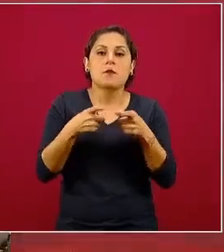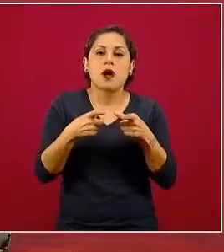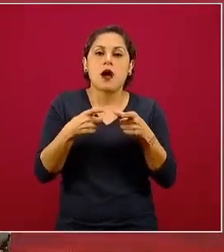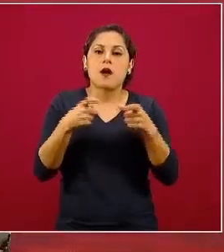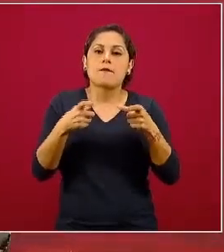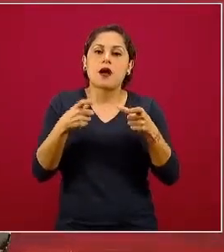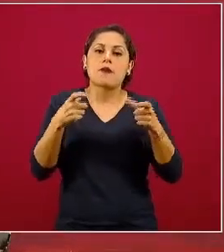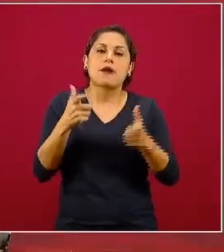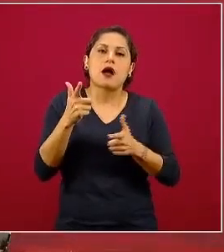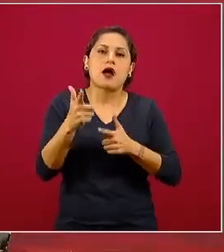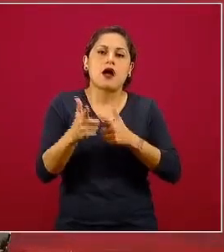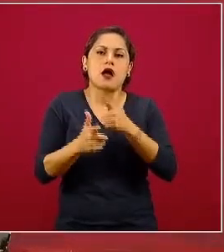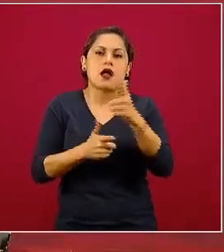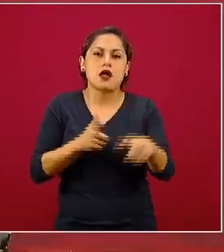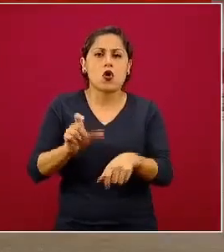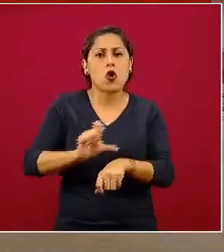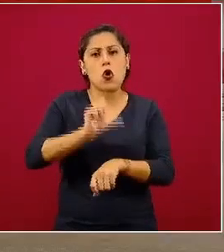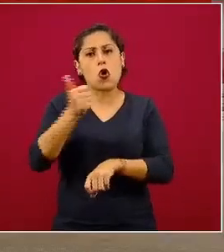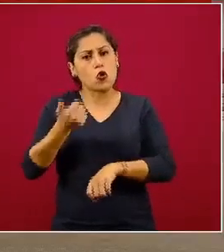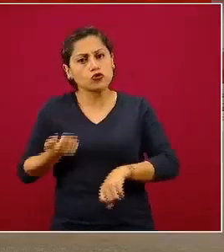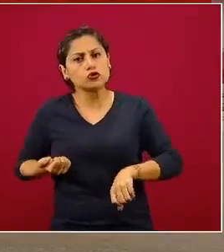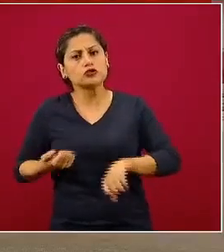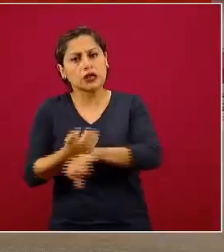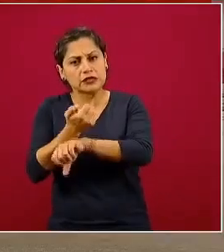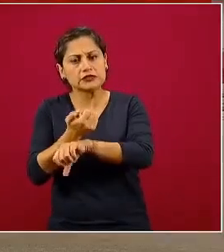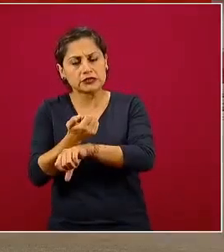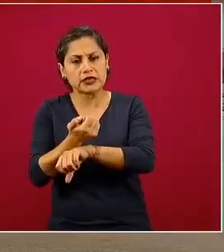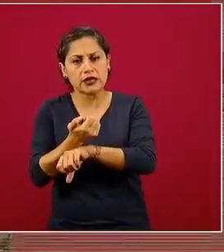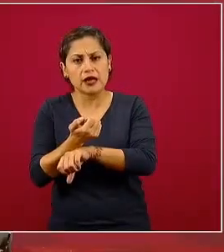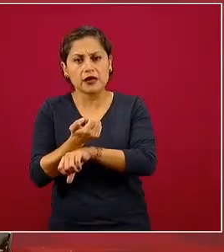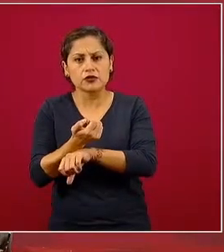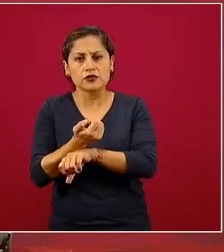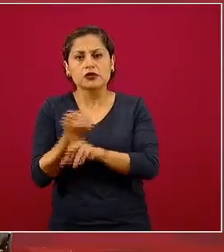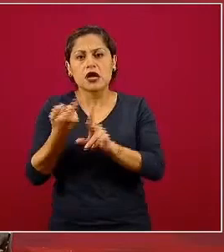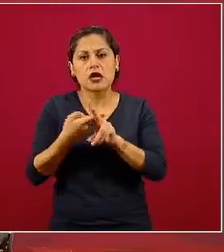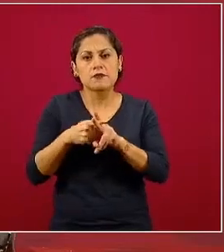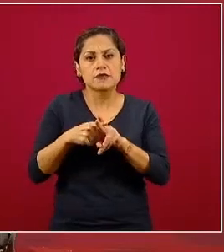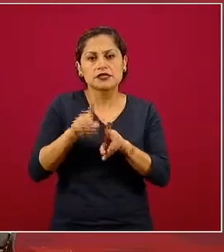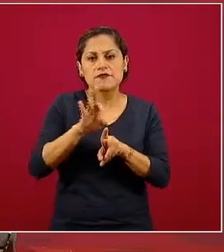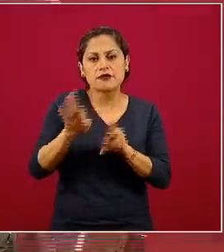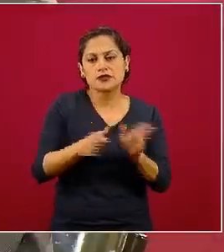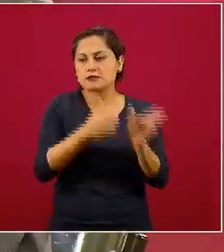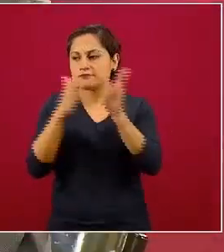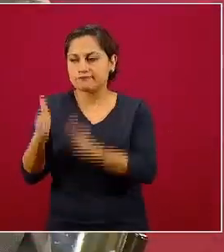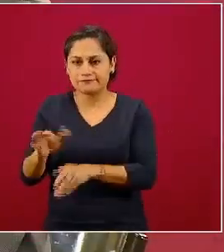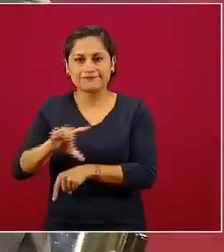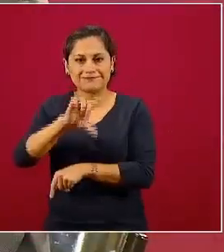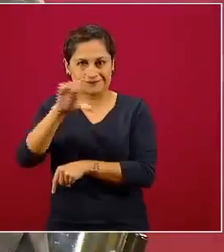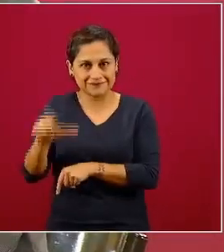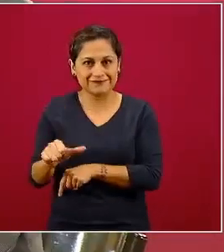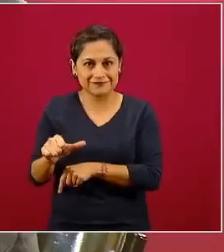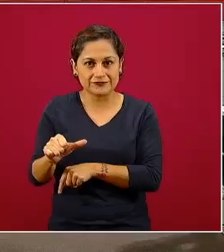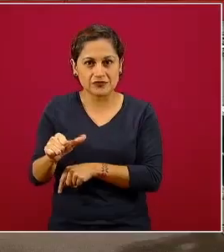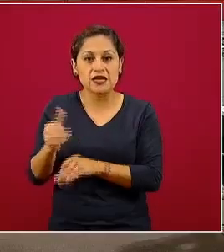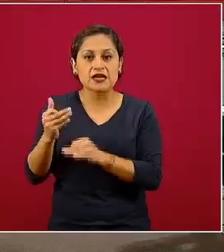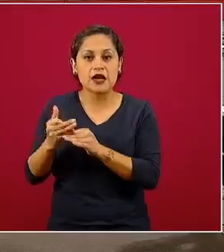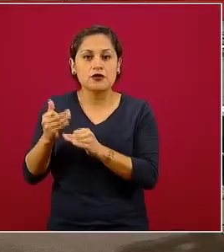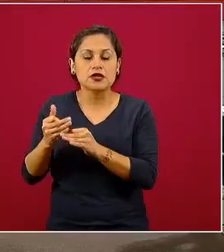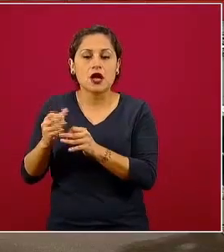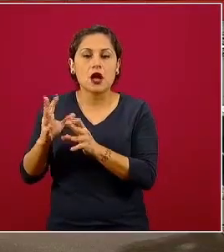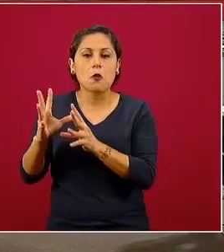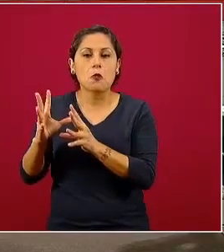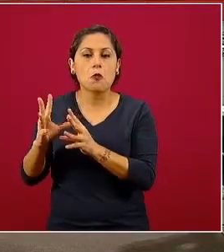federativas, otros estados han tenido epidemias que iniciaron después y están agotándose antes,